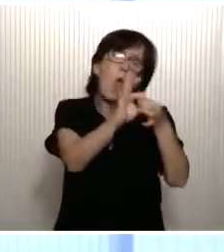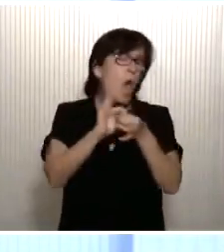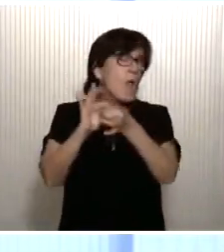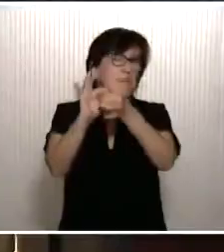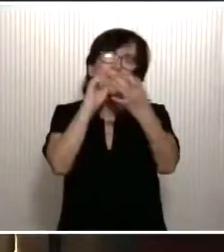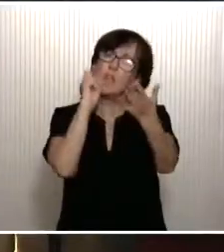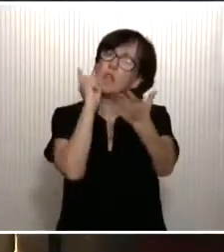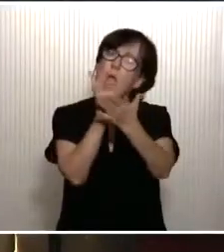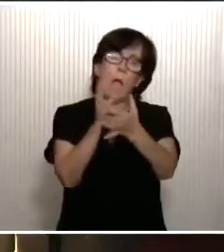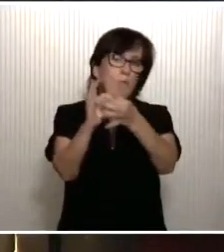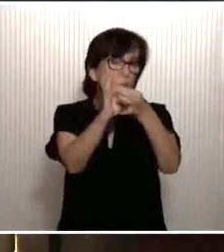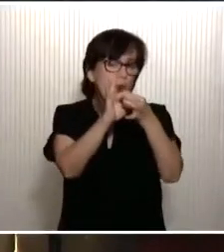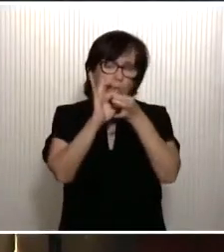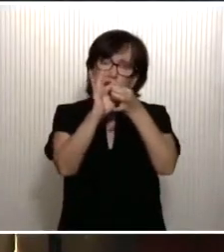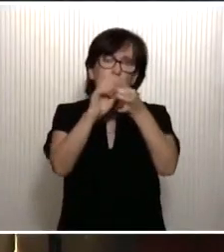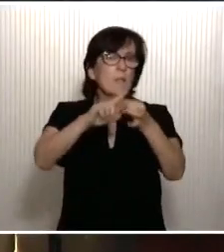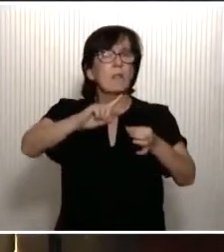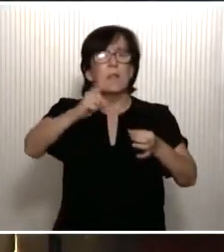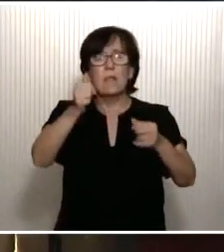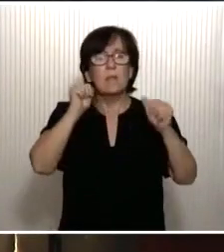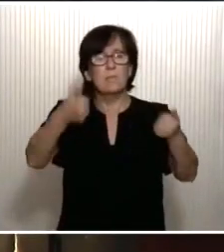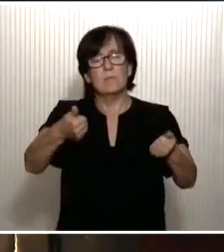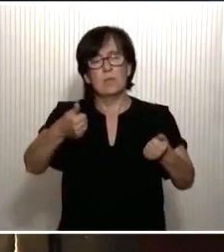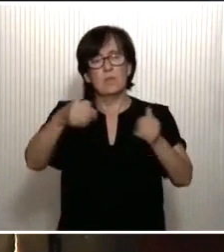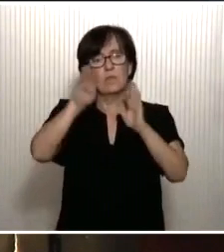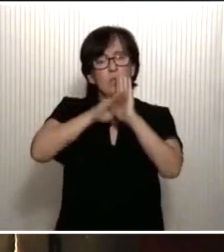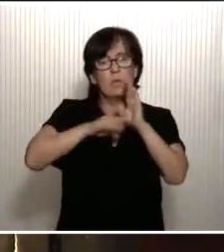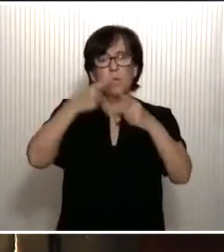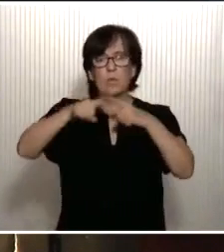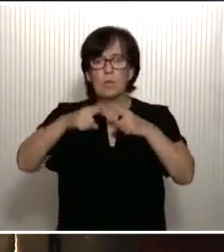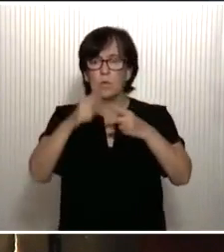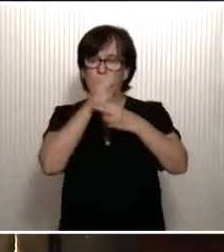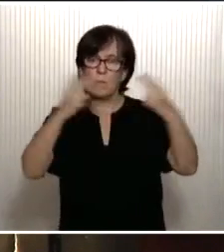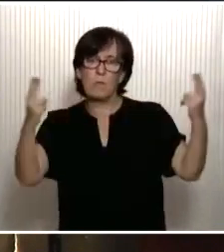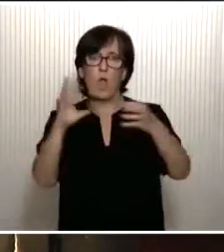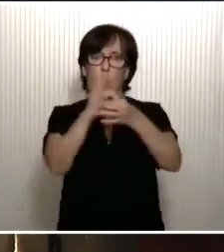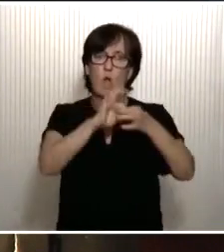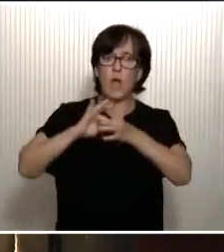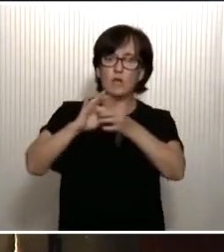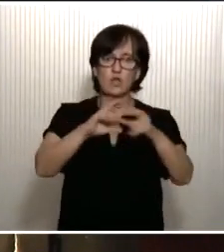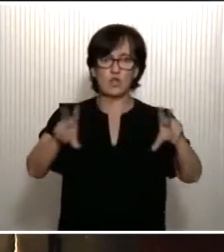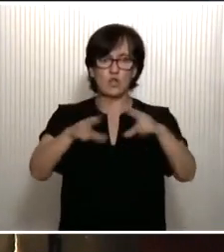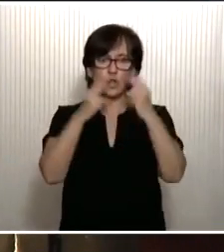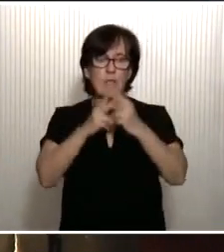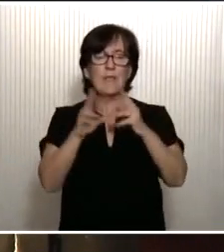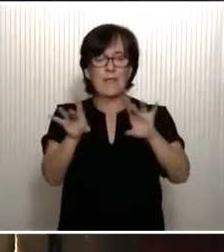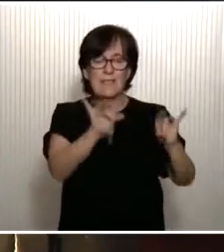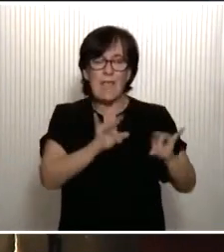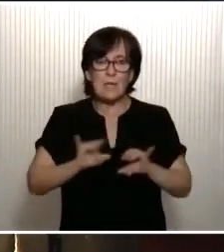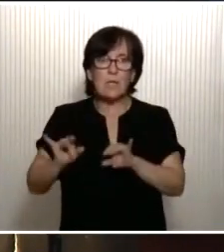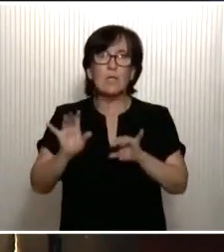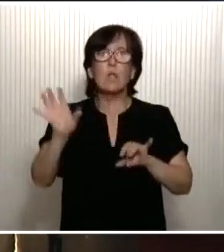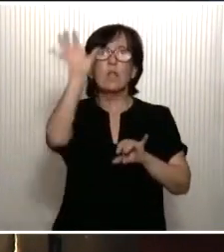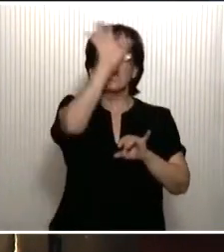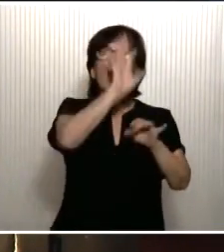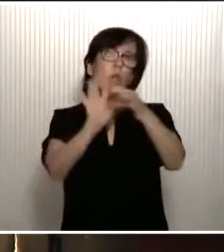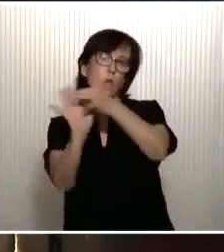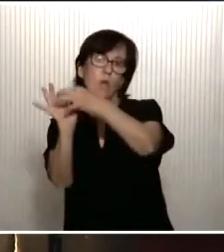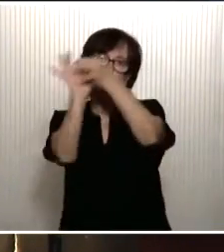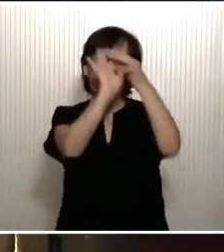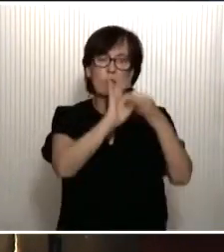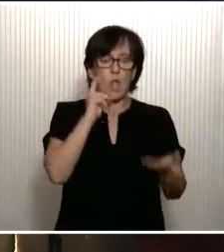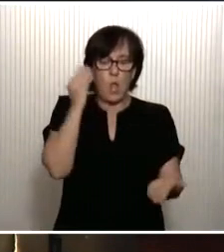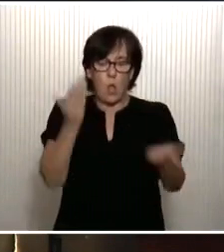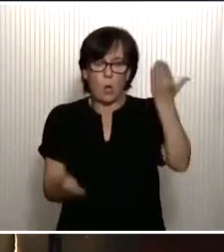como principio vector de toda acción pública, la cohesión social y la cohesión territorial para hacer que la